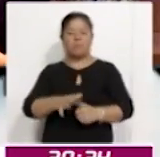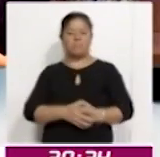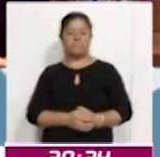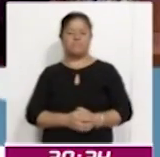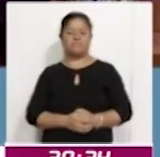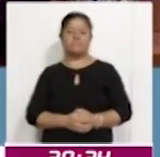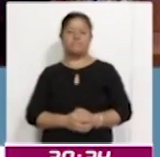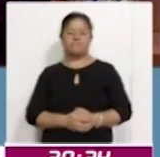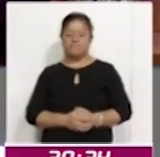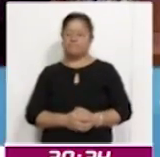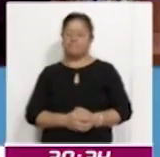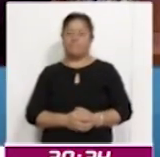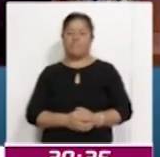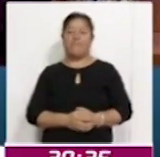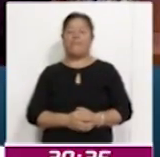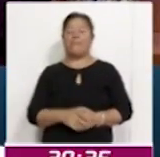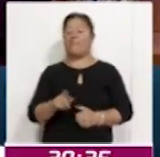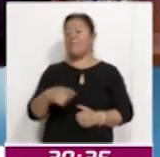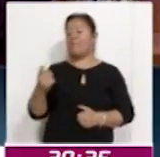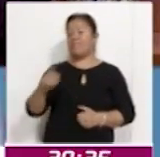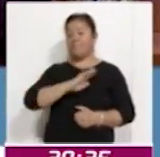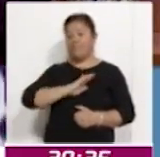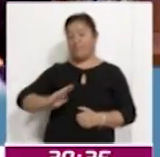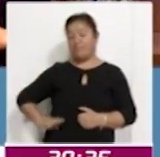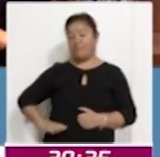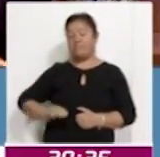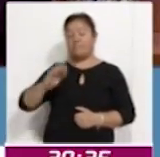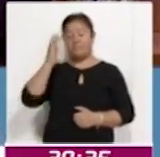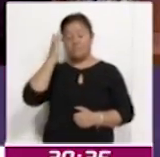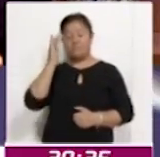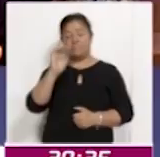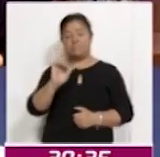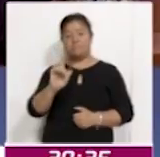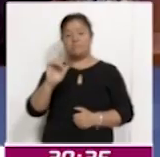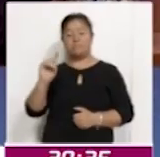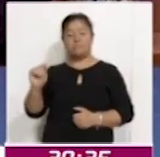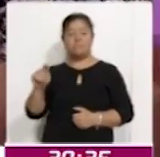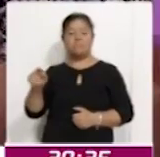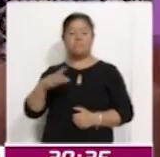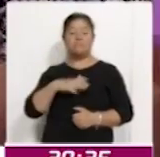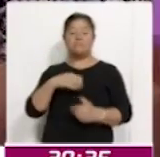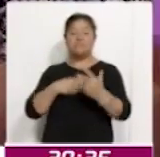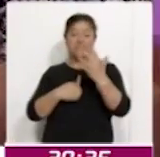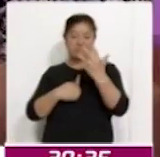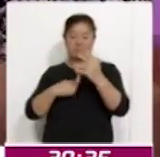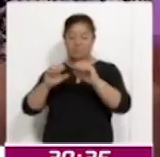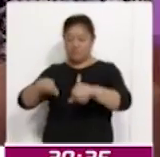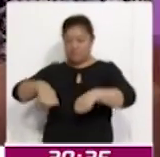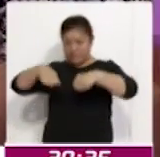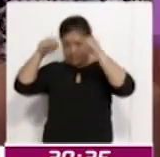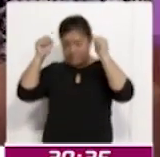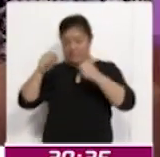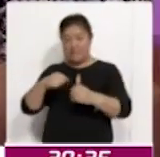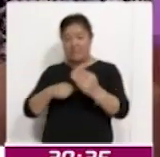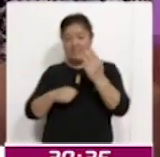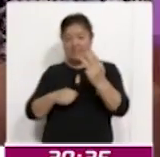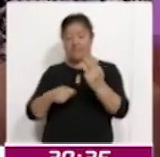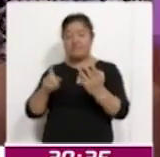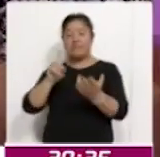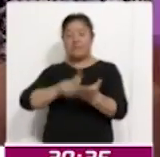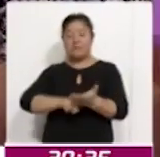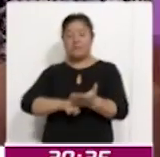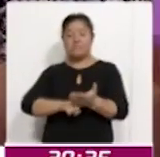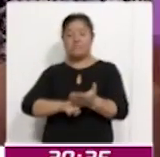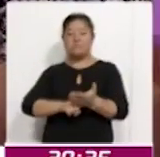Comentarles en el caso de la elección del municipio de San Lucas Tecopilco se estarán instalando cinco casillas, tres casillas serán instaladas